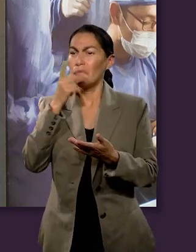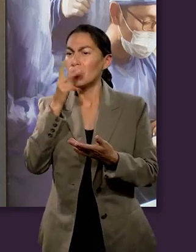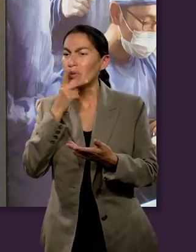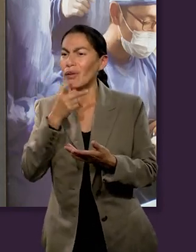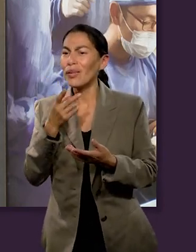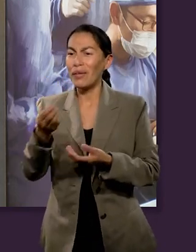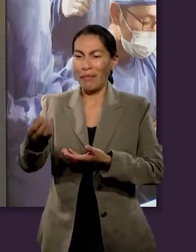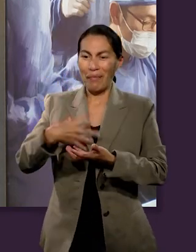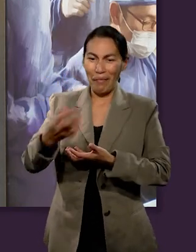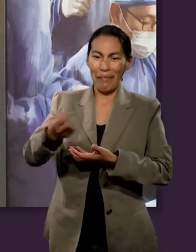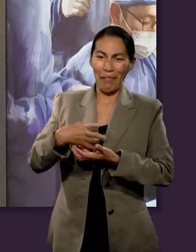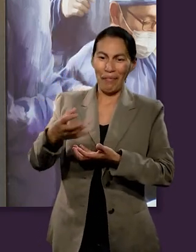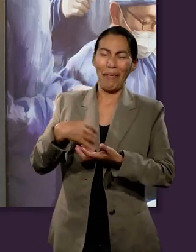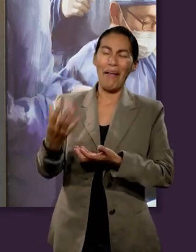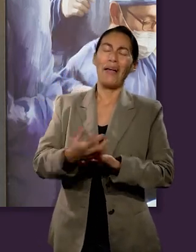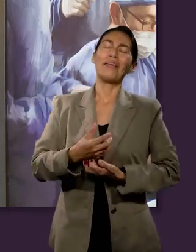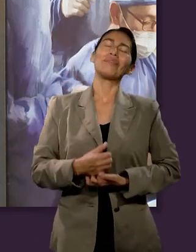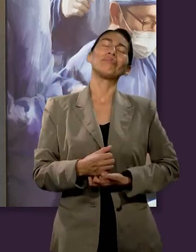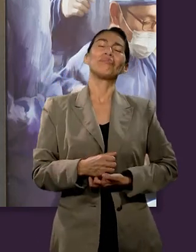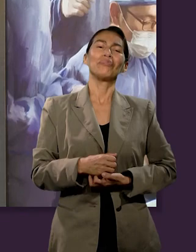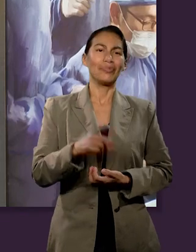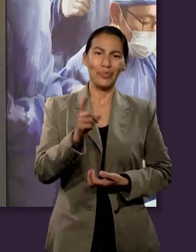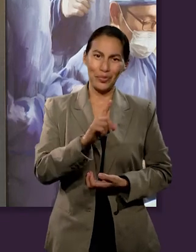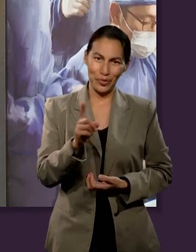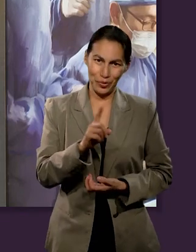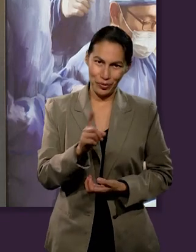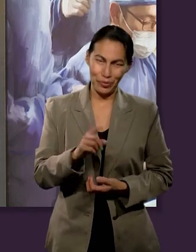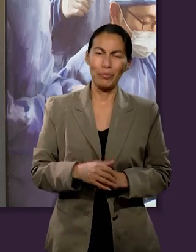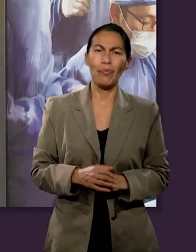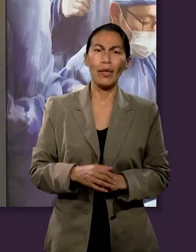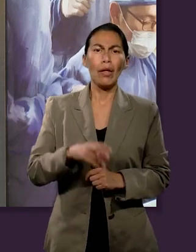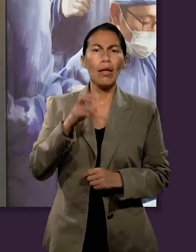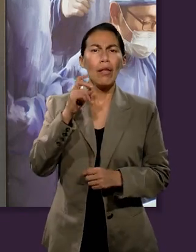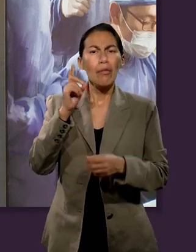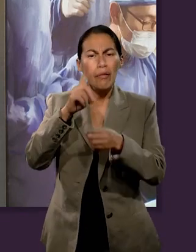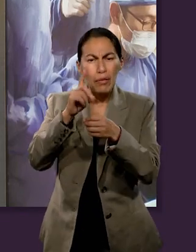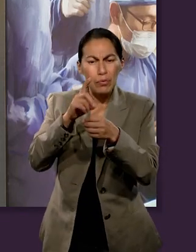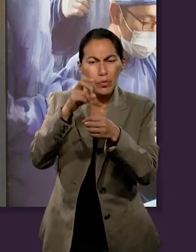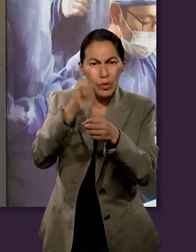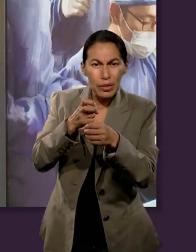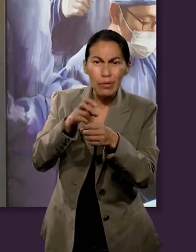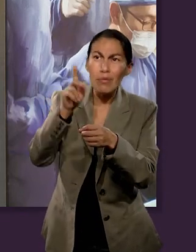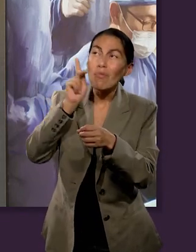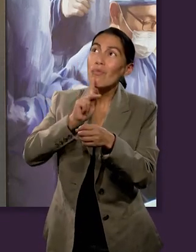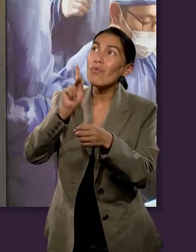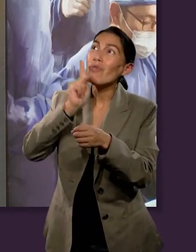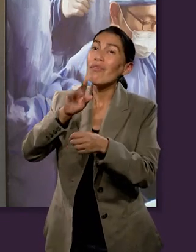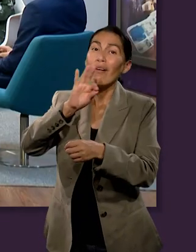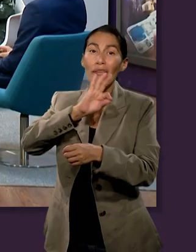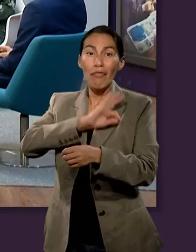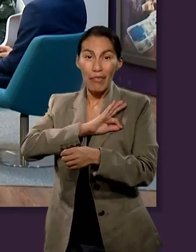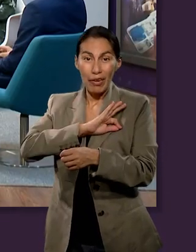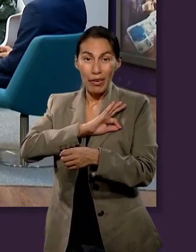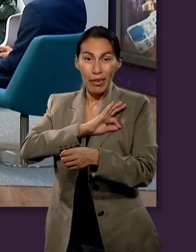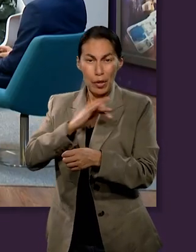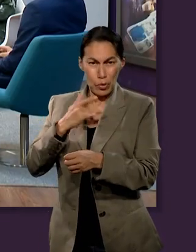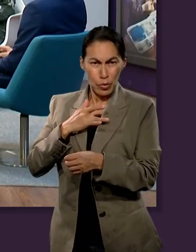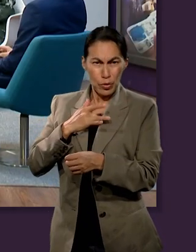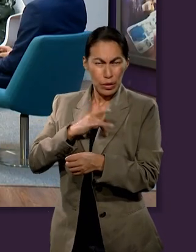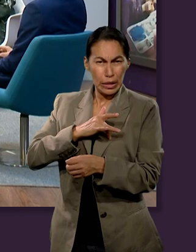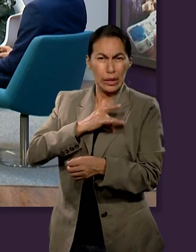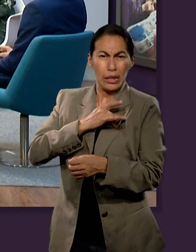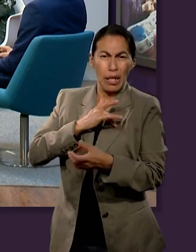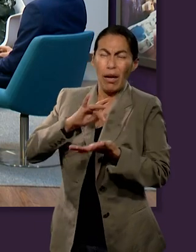personas sigan comiendo, ¿no? O sea, que los pastores siguen teniendo un sostén, sino también es una prueba de fe para nosotros.